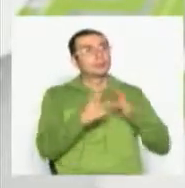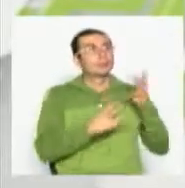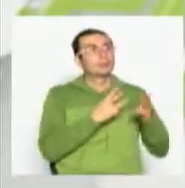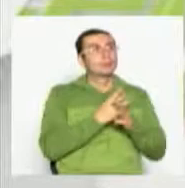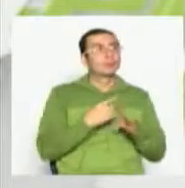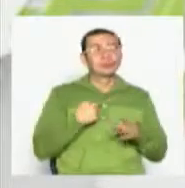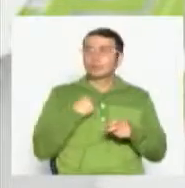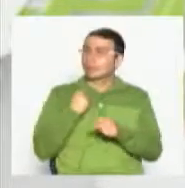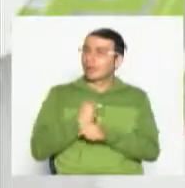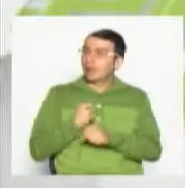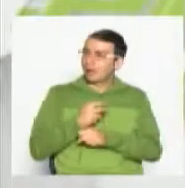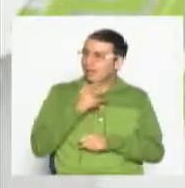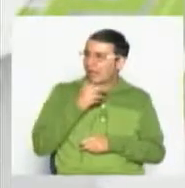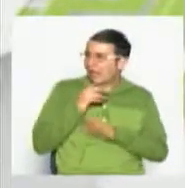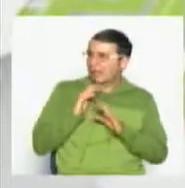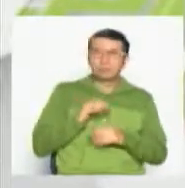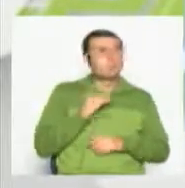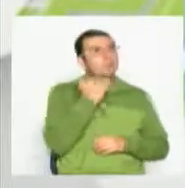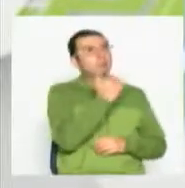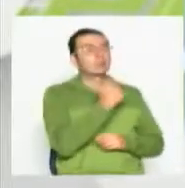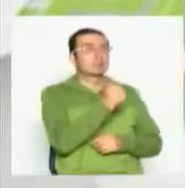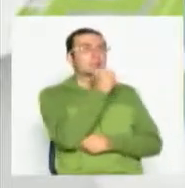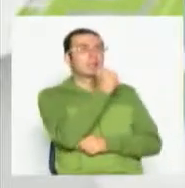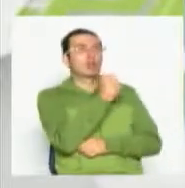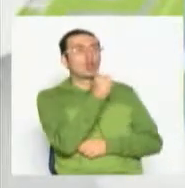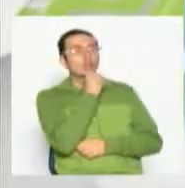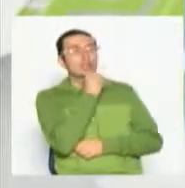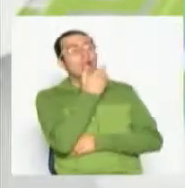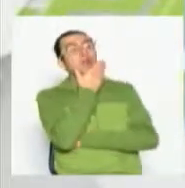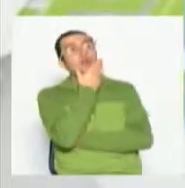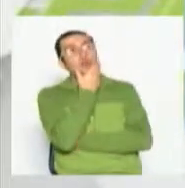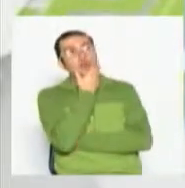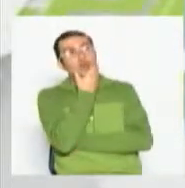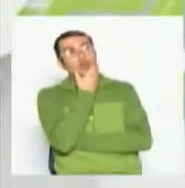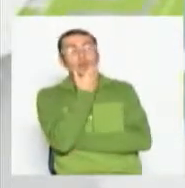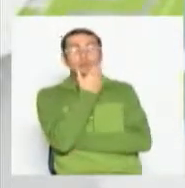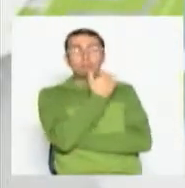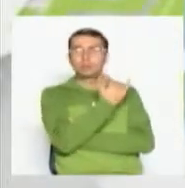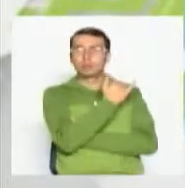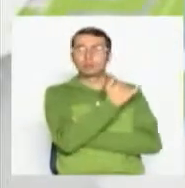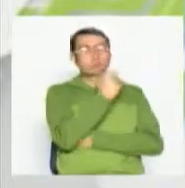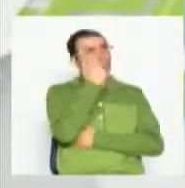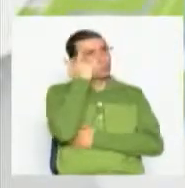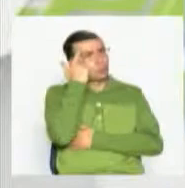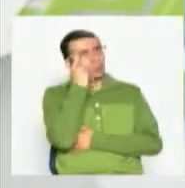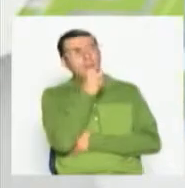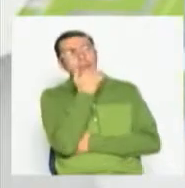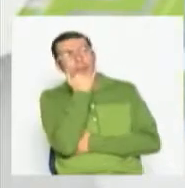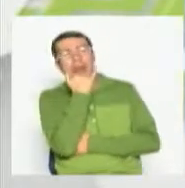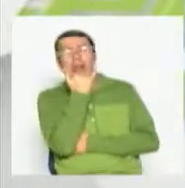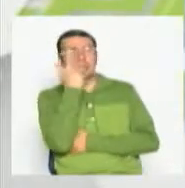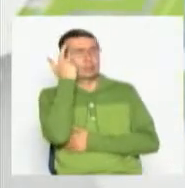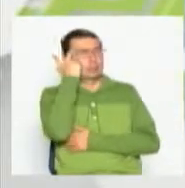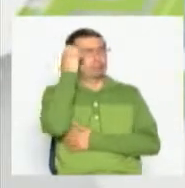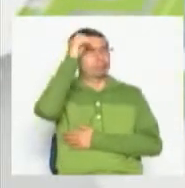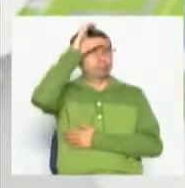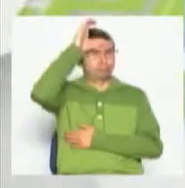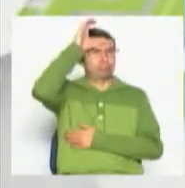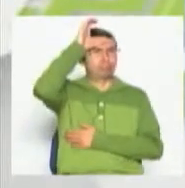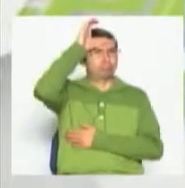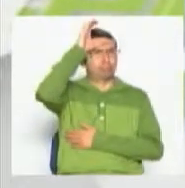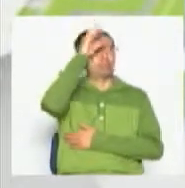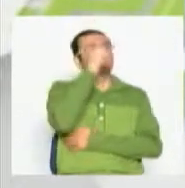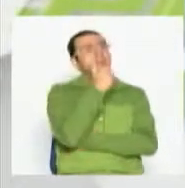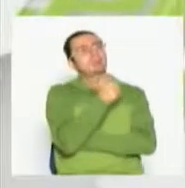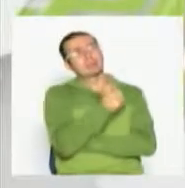por ejemplo, a través de noticias, de toda clase de programas, se volvieron expertos casi en lo que ocurría, y de un momento a otro se empezaron a dar